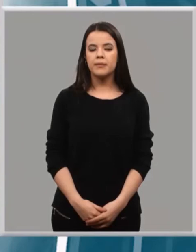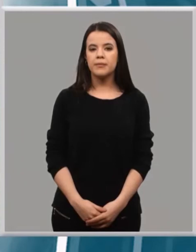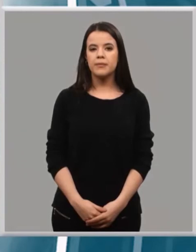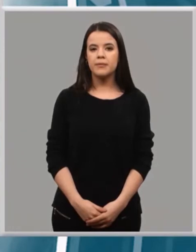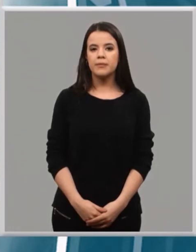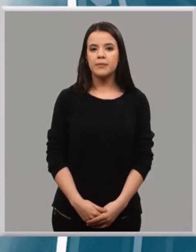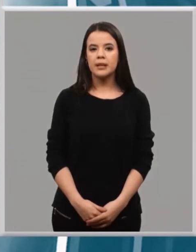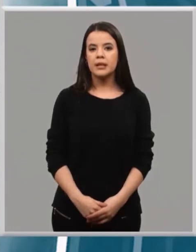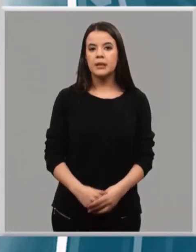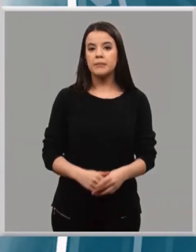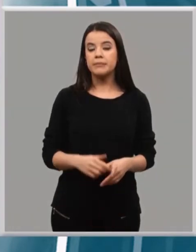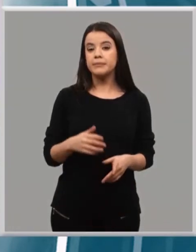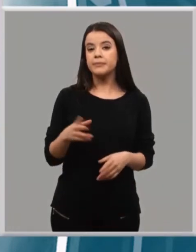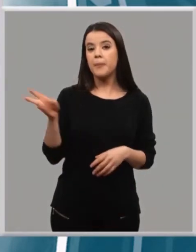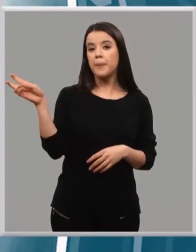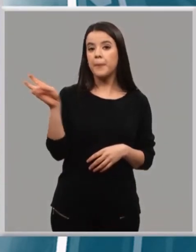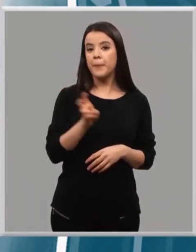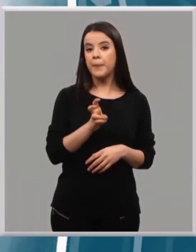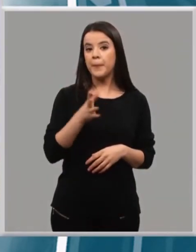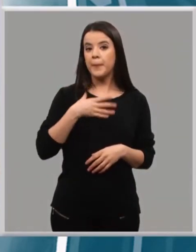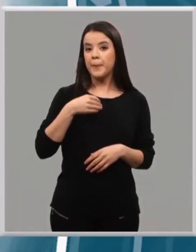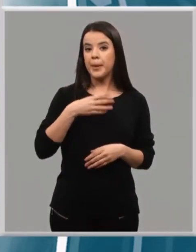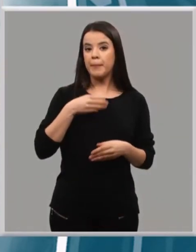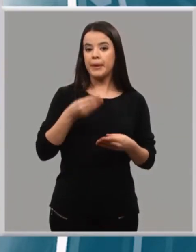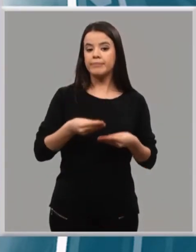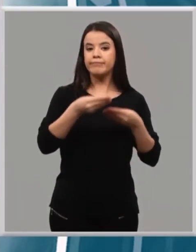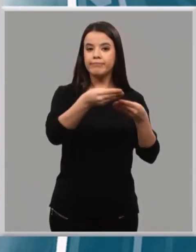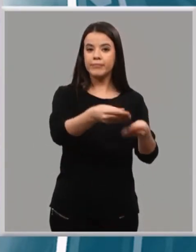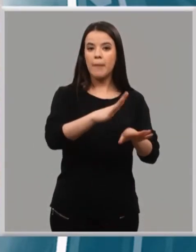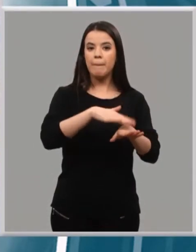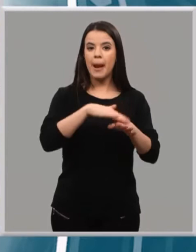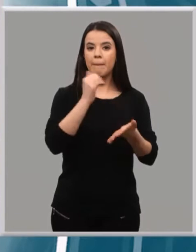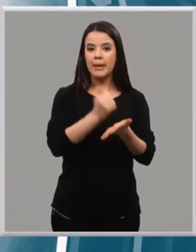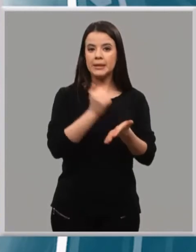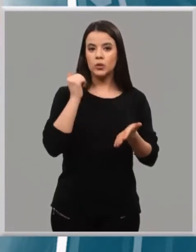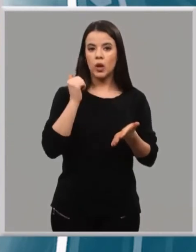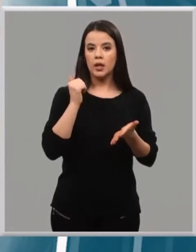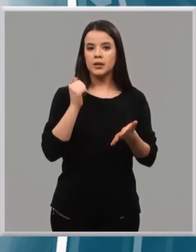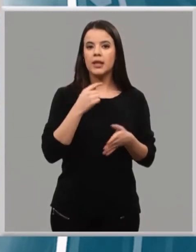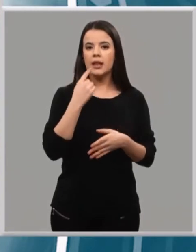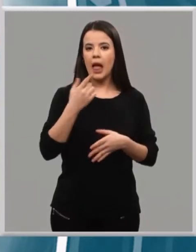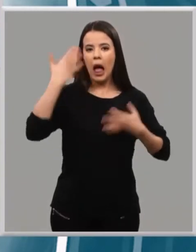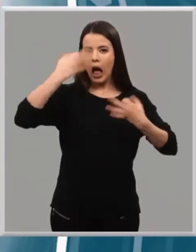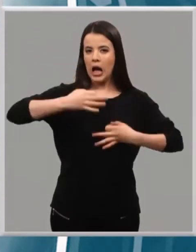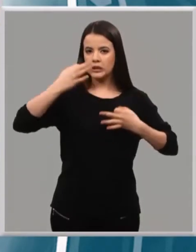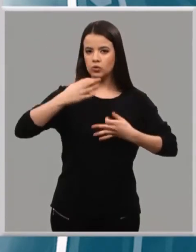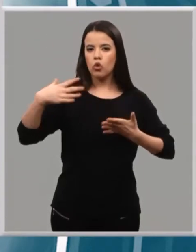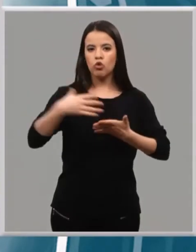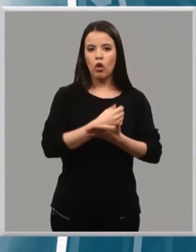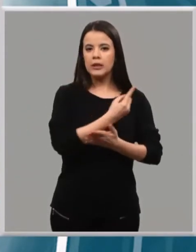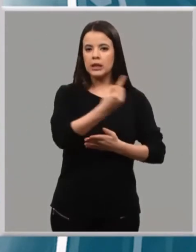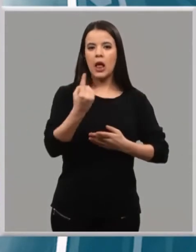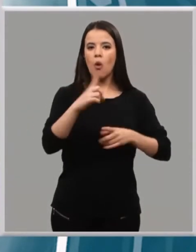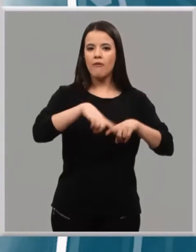Venga a dejar los papeles para la matrícula, sí. En todo caso, se garantiza que todas y cada una de las